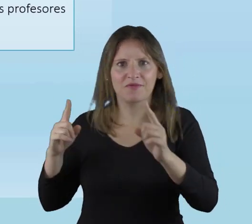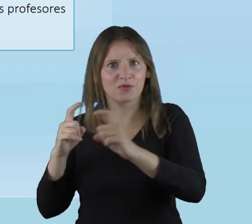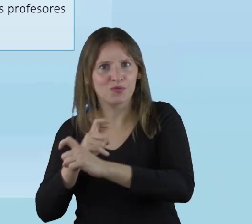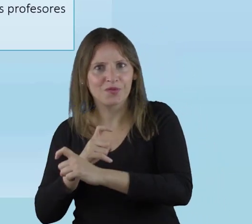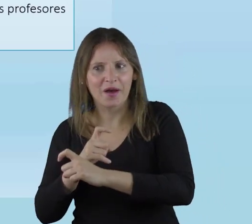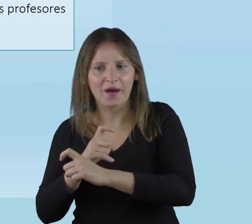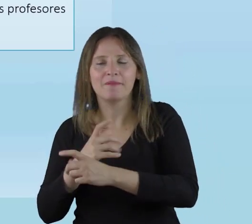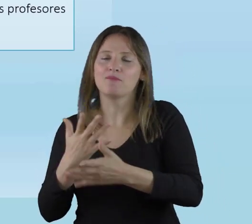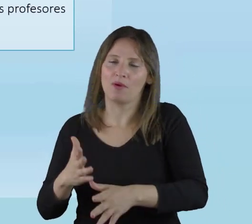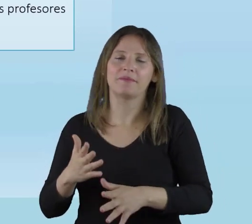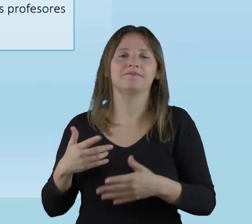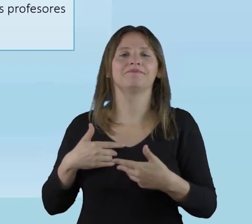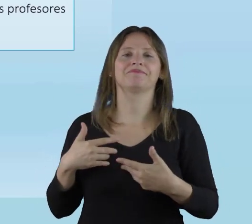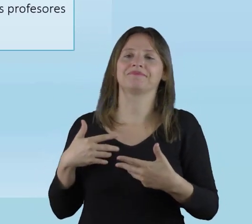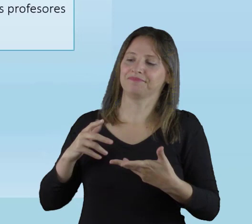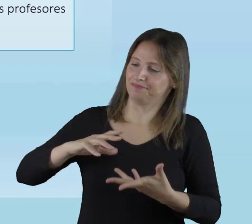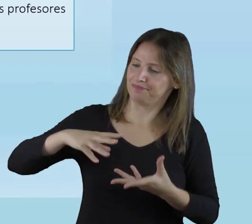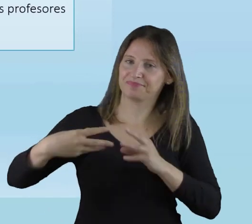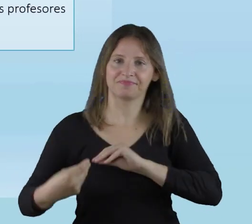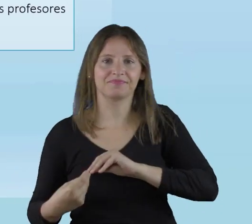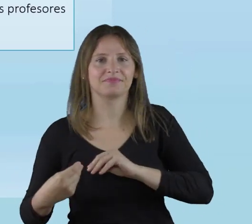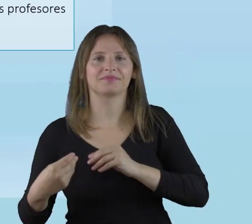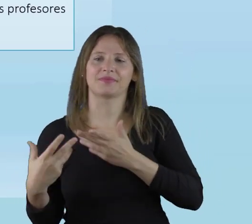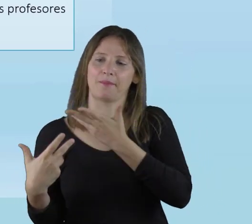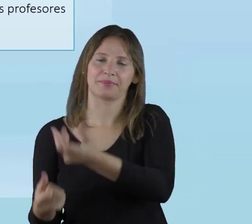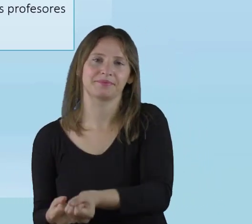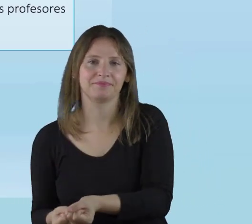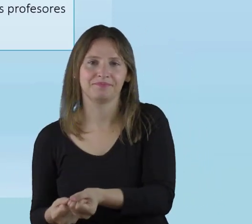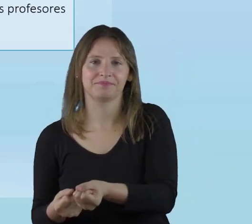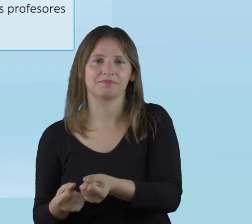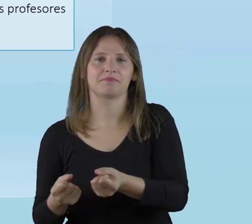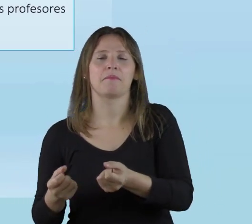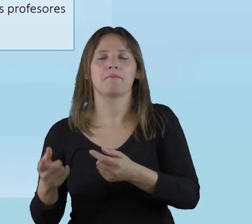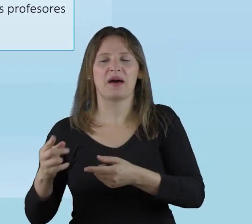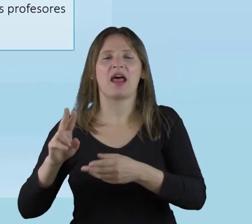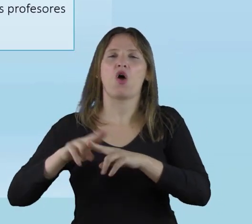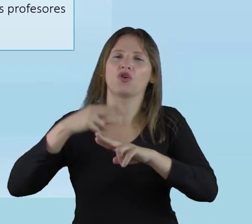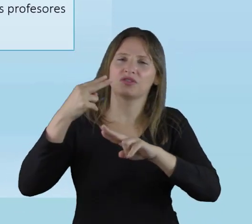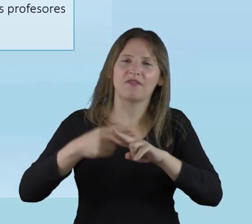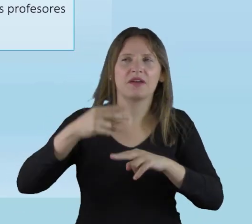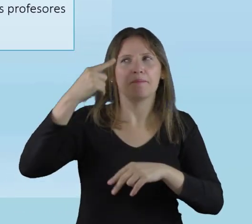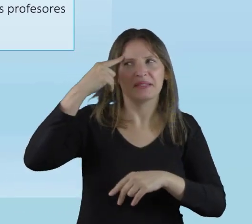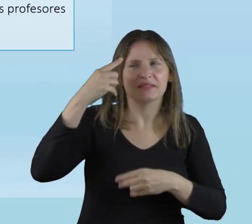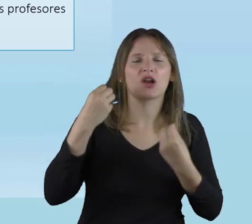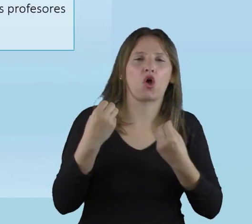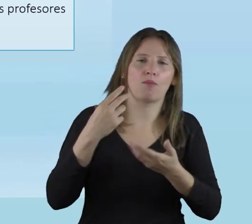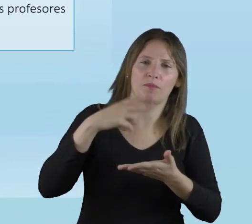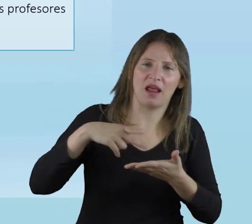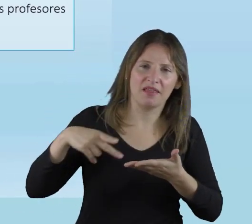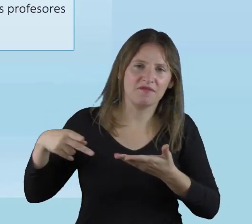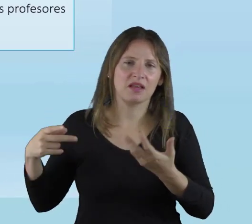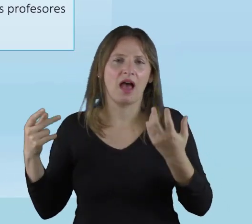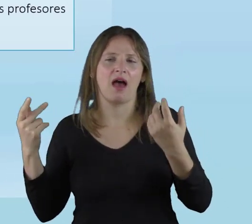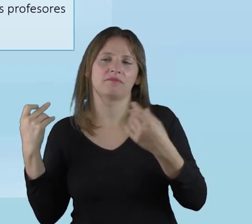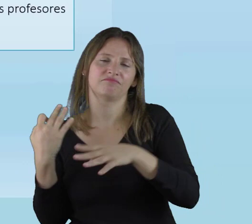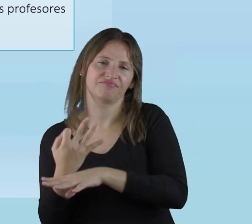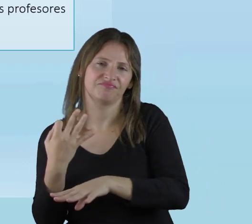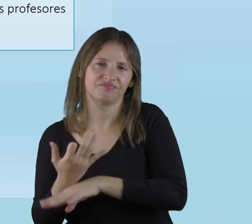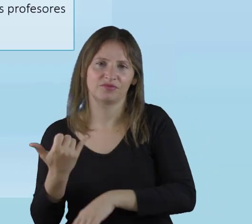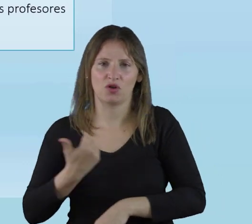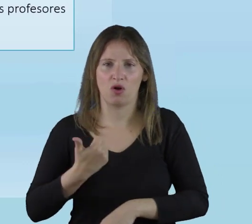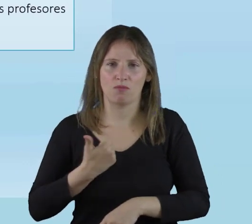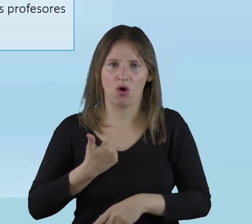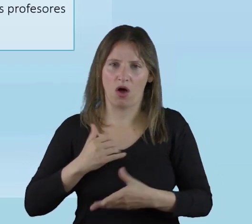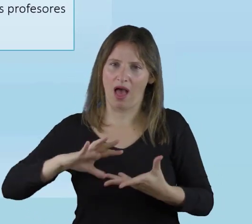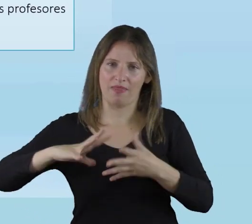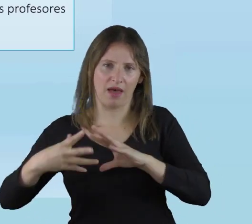están avanzando bien, si tienen dificultades, tomamos medidas inmediatas para replantear nuestra